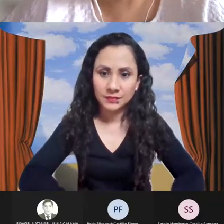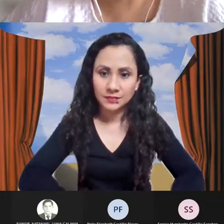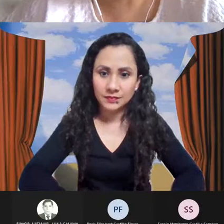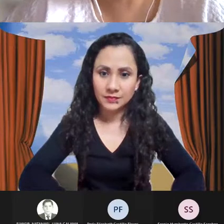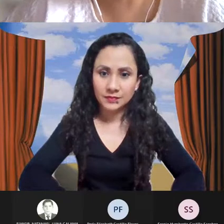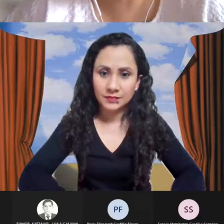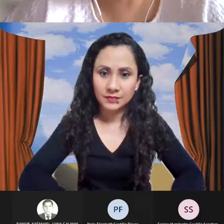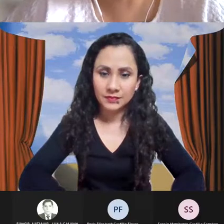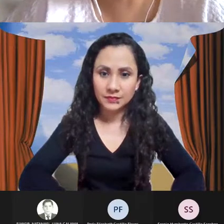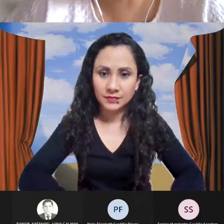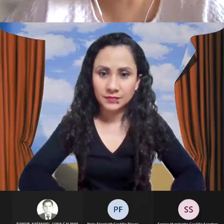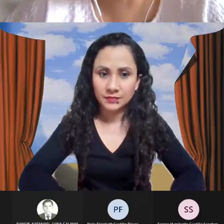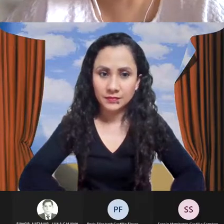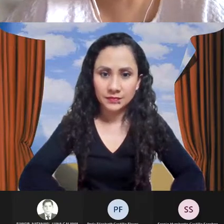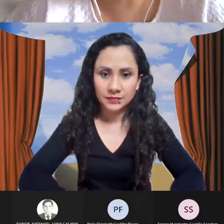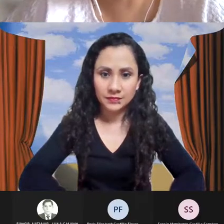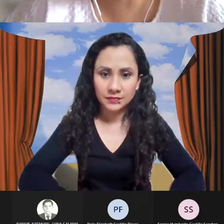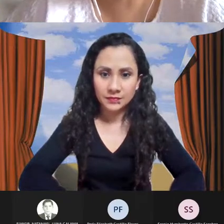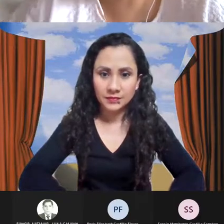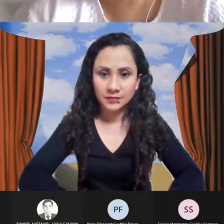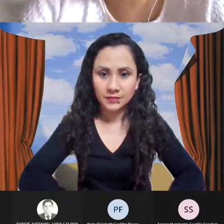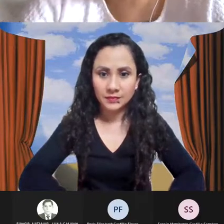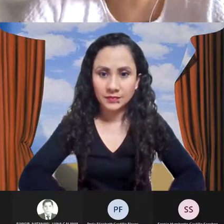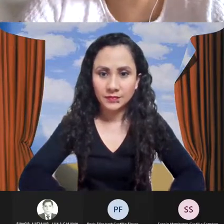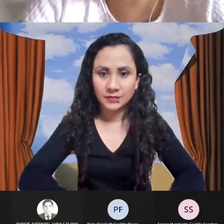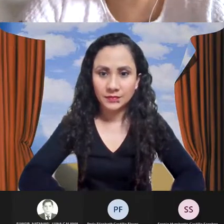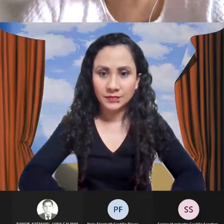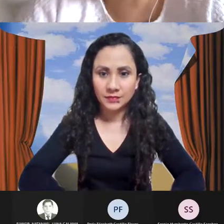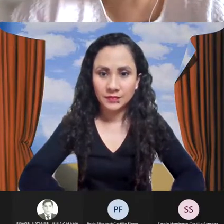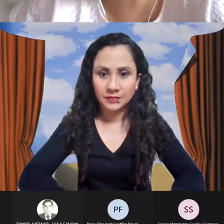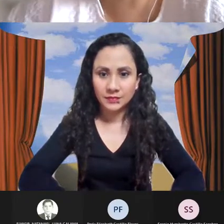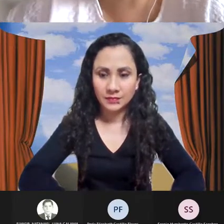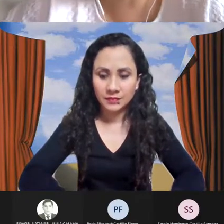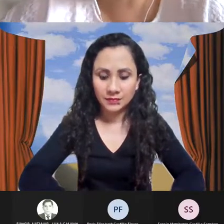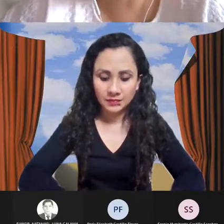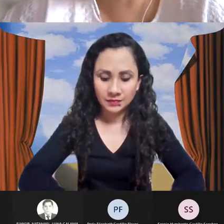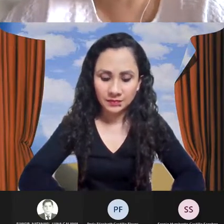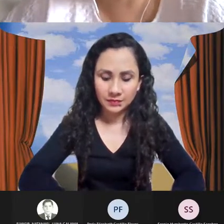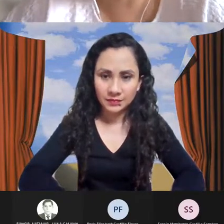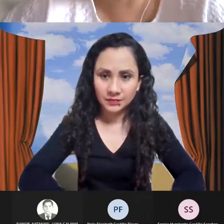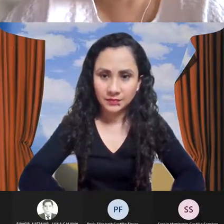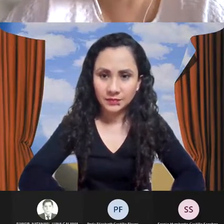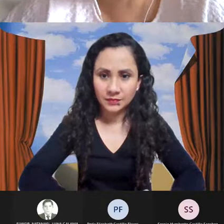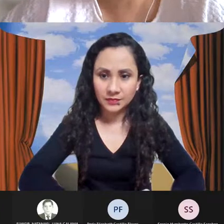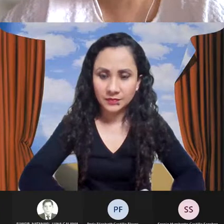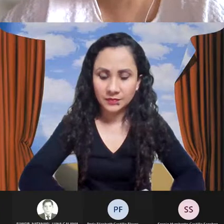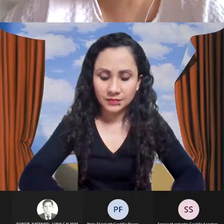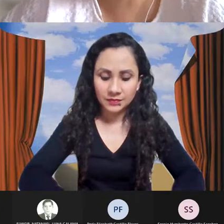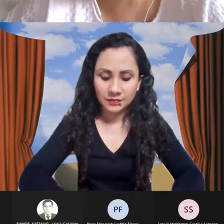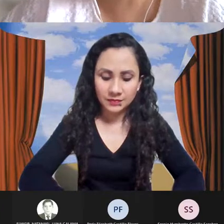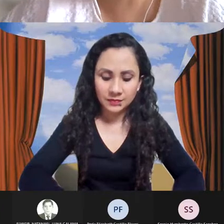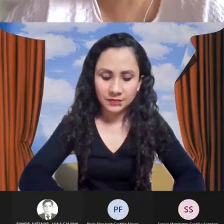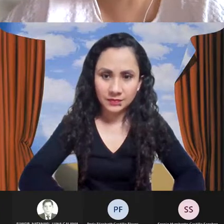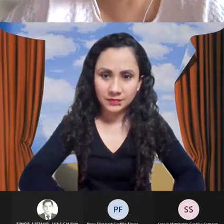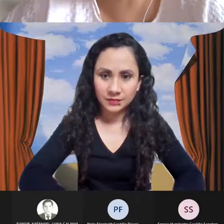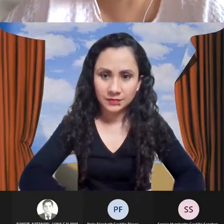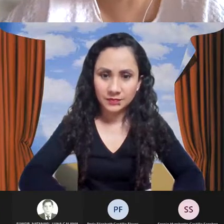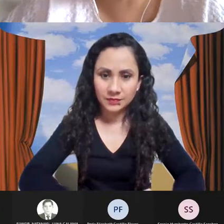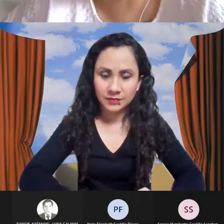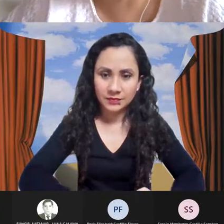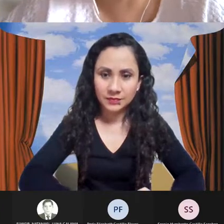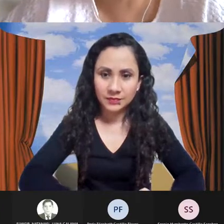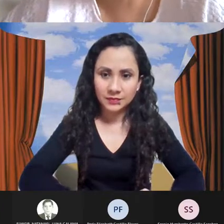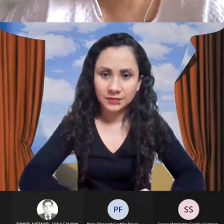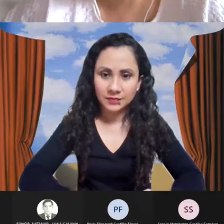de la Sociedad Mexicana de Ciencias de la Computación y de Consejos Directivos de la Academia Mexicana de Computación y de la Federación